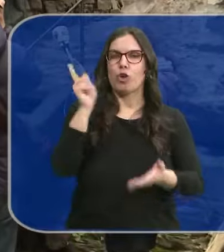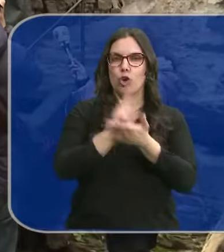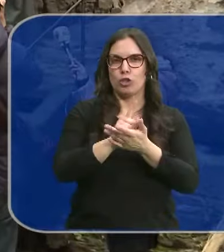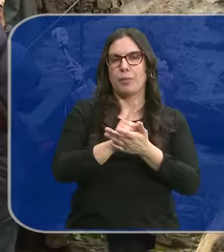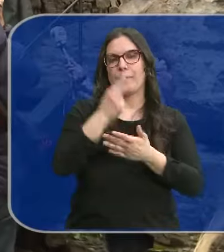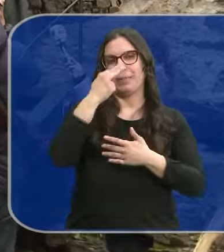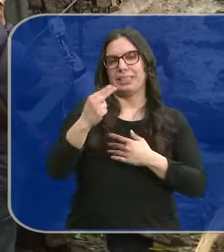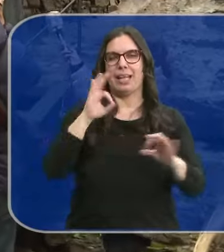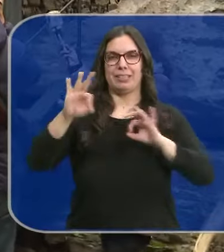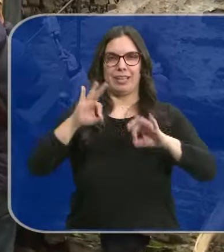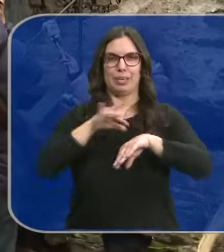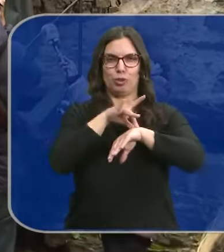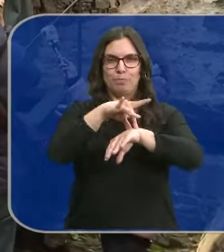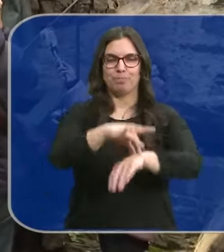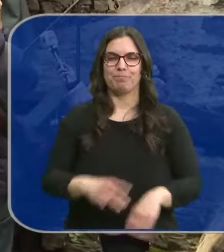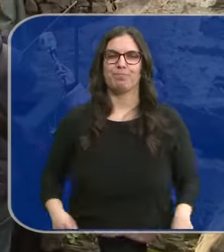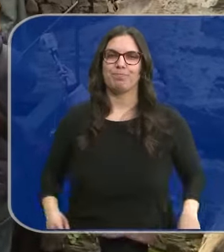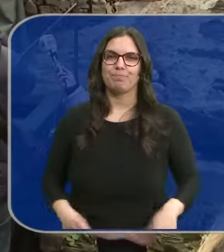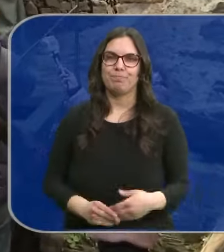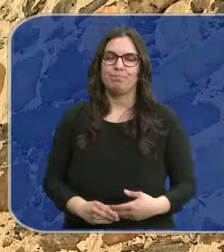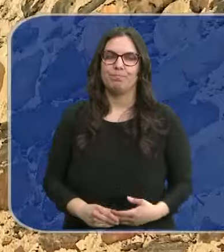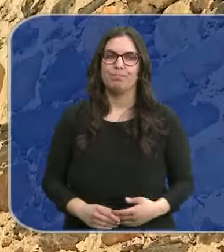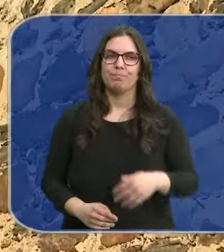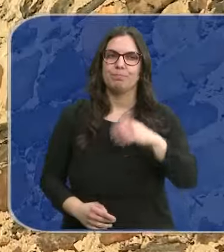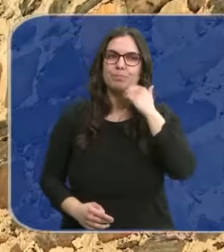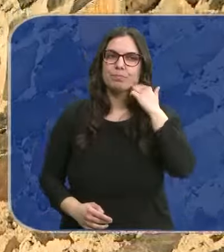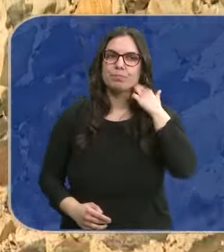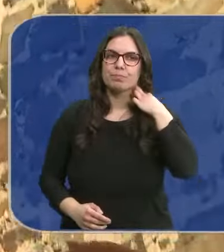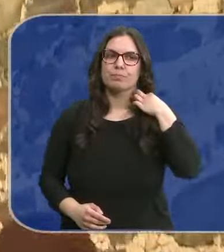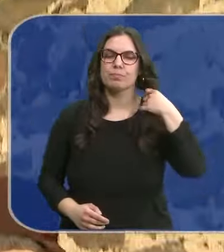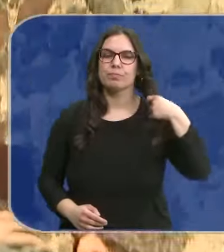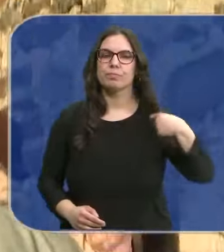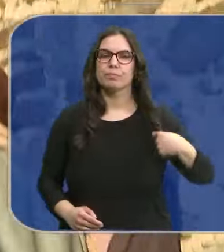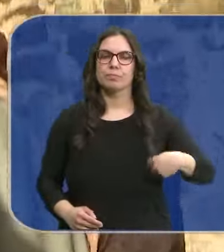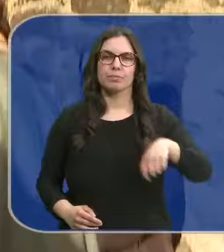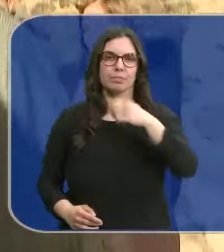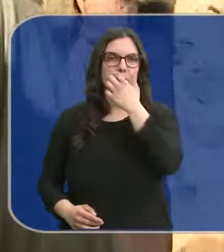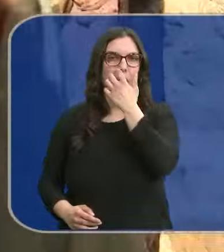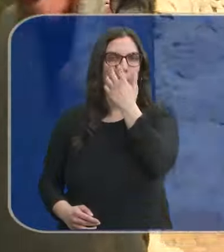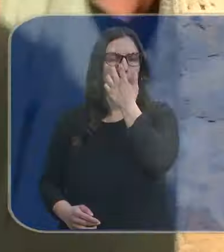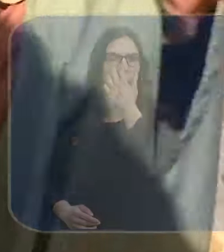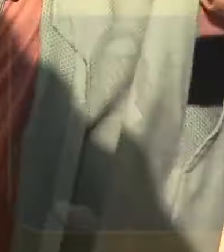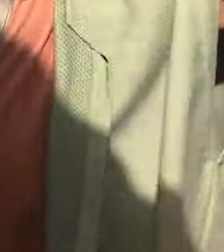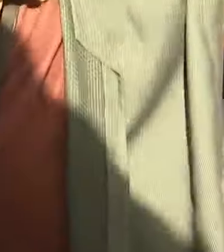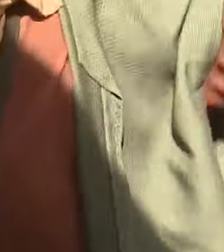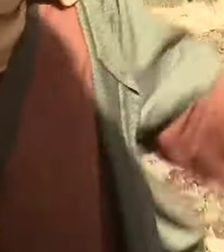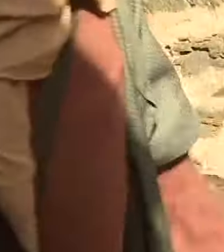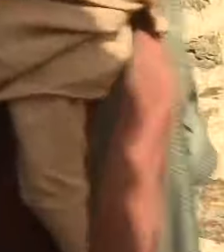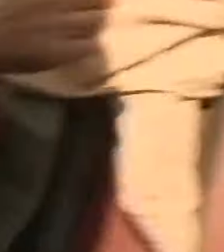Permítanme ahora que en la vez de un malabarismo temporal, abusos y posesiones.